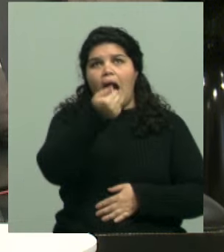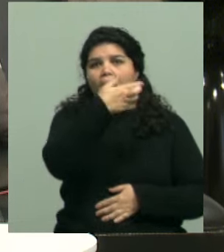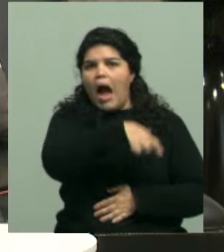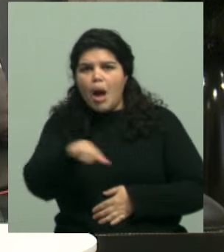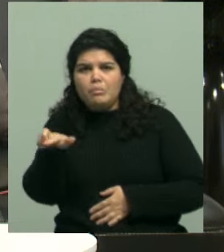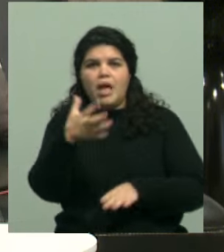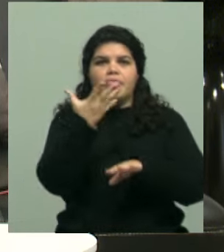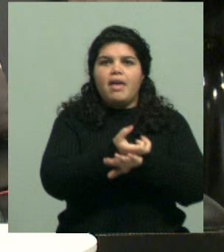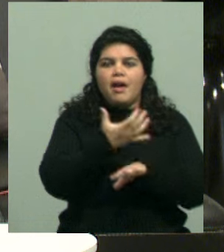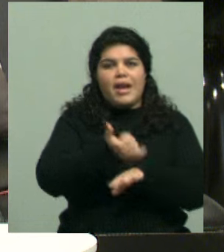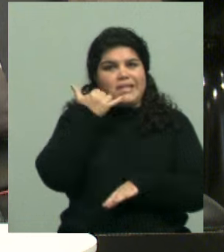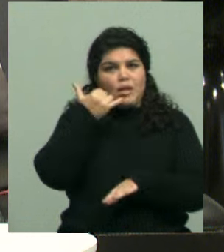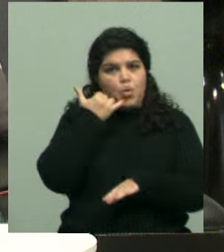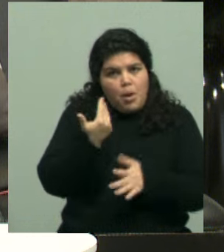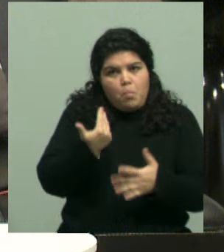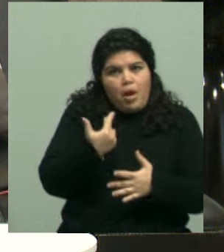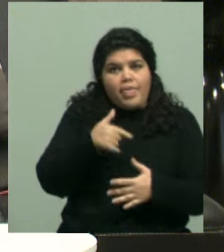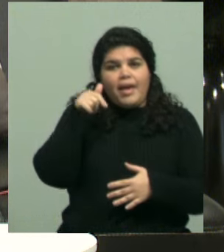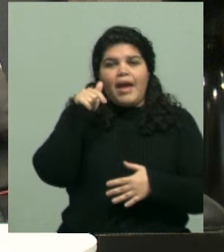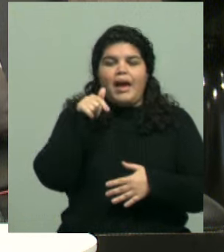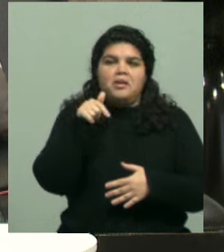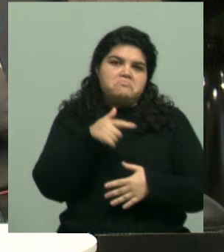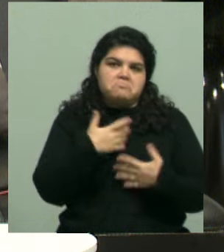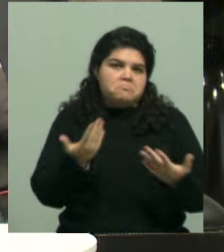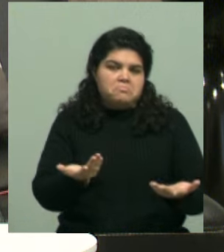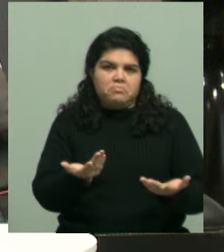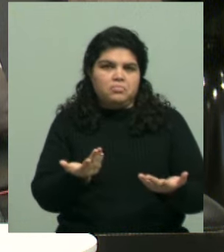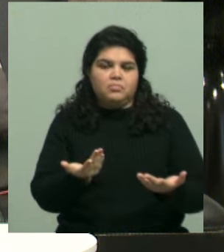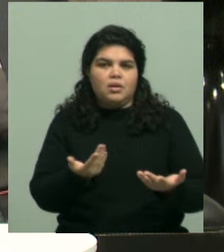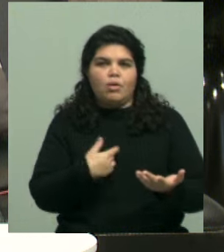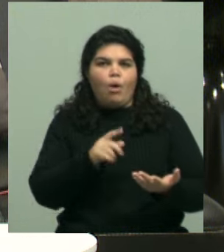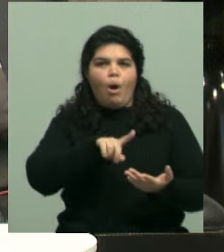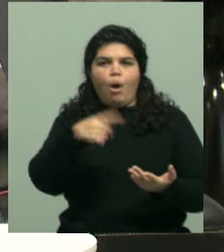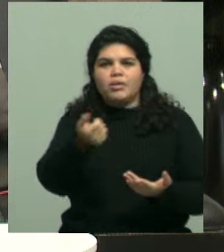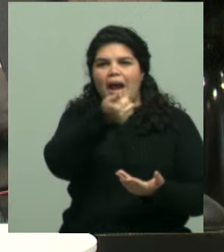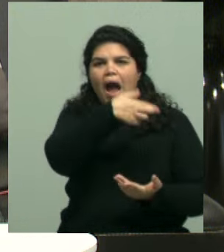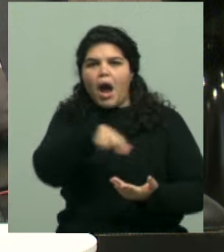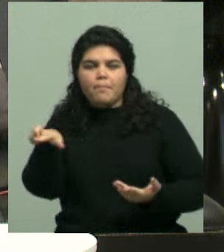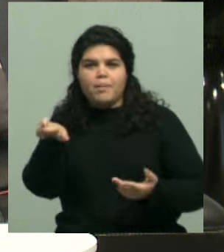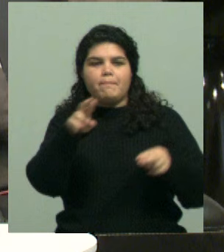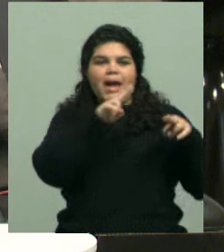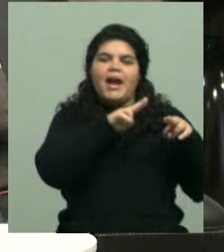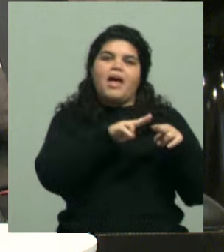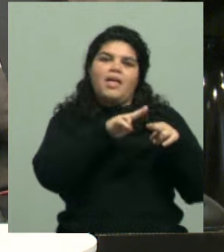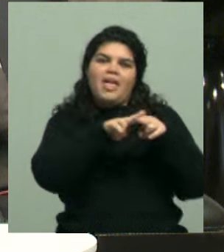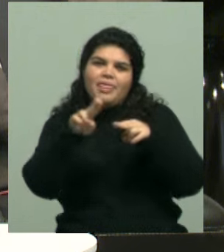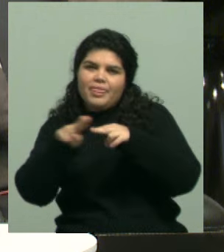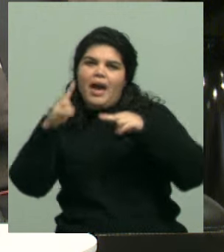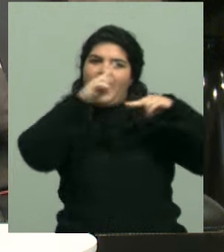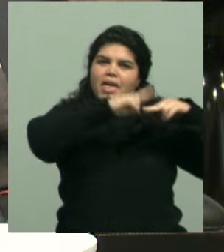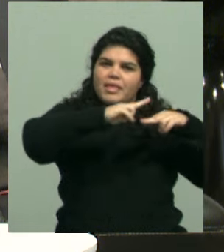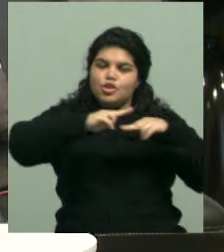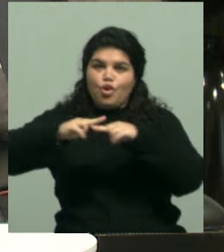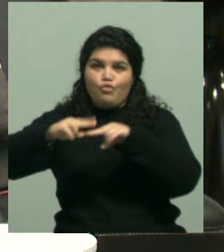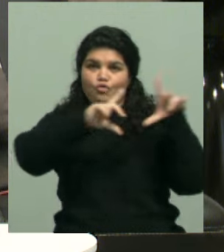podés descargarte en tu celular, como si fuera otra red social o como si fuera una aplicación de edición de fotografías. Lo podés hacer. Lo que tienen las